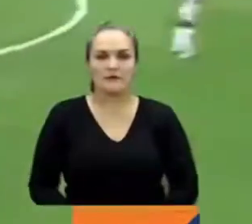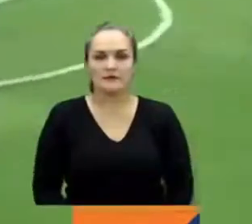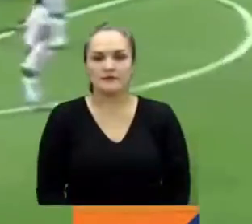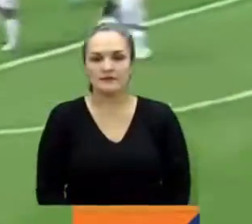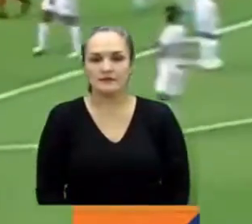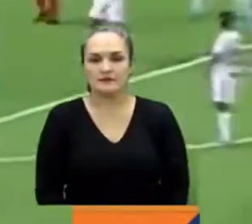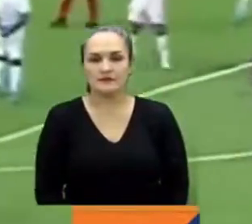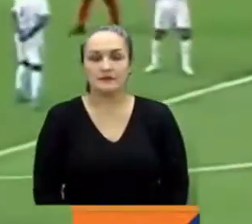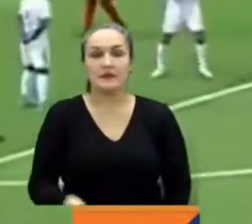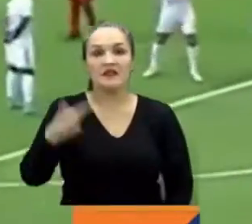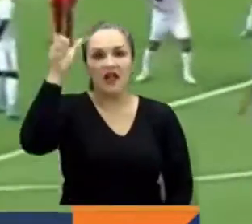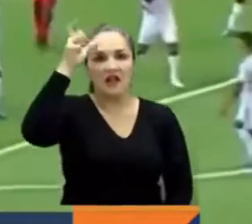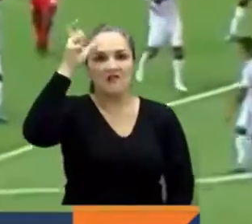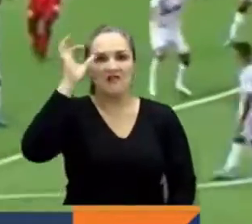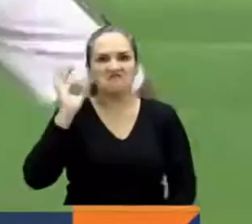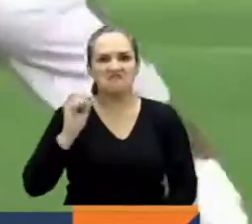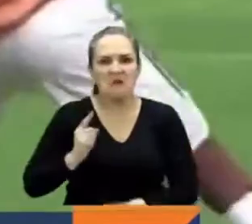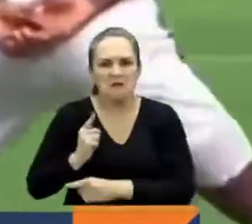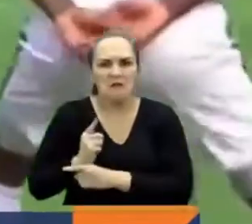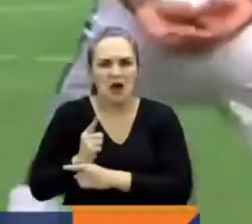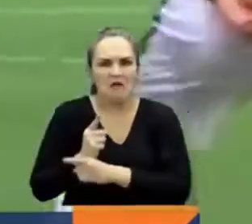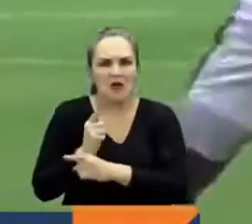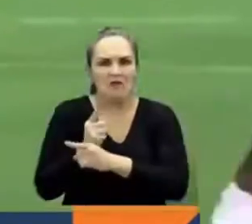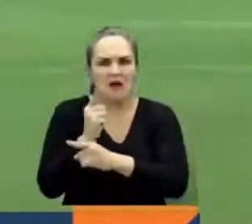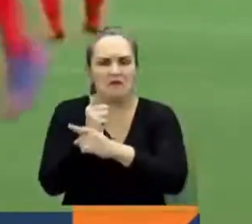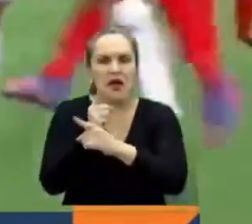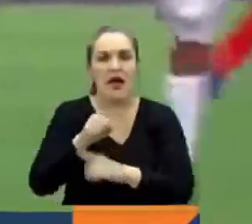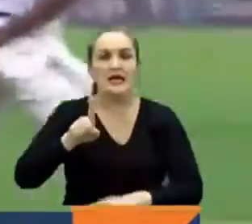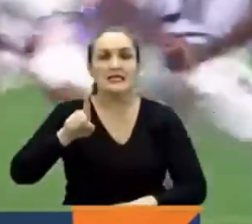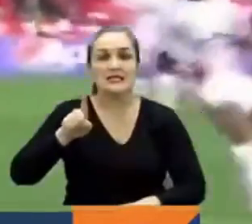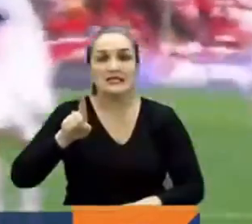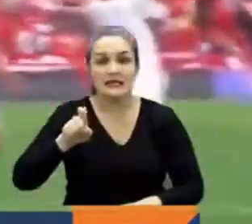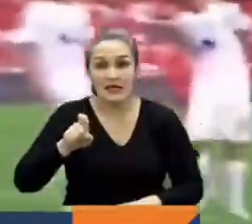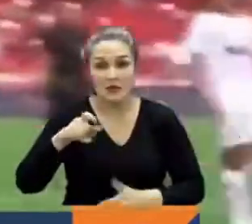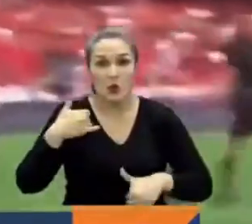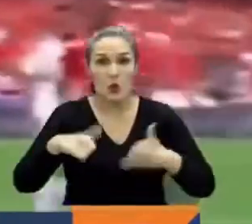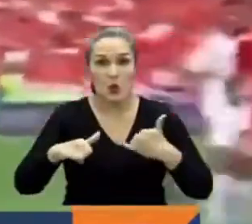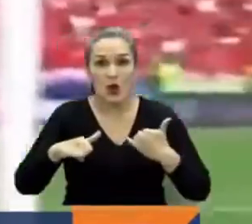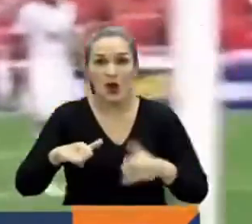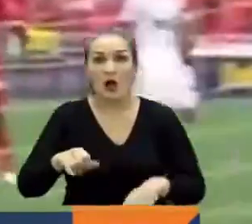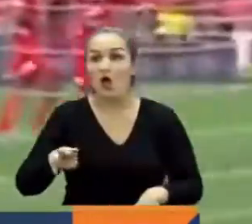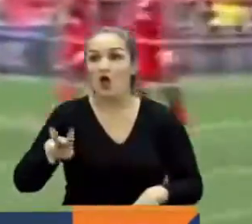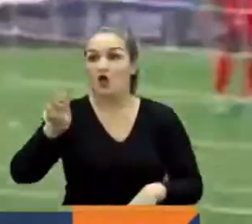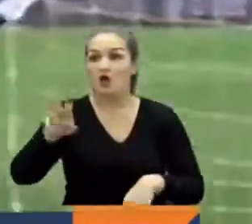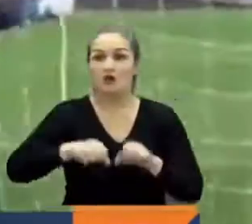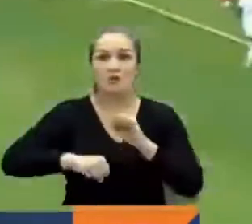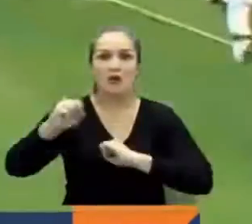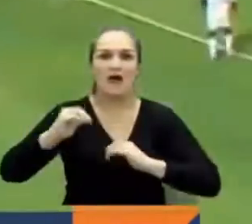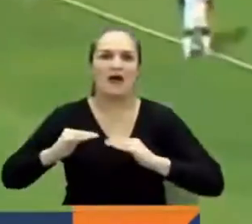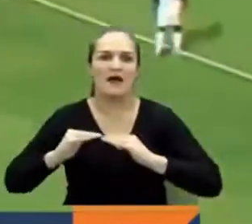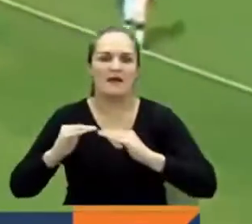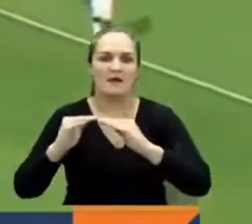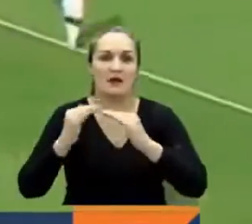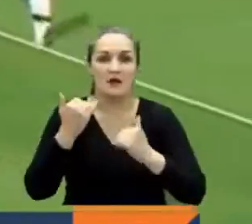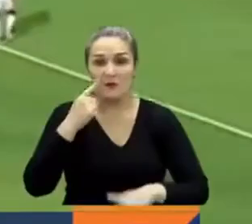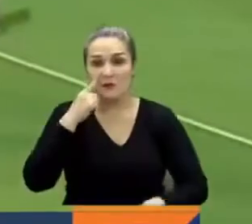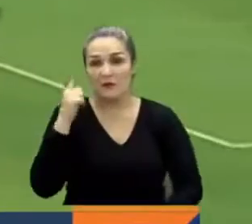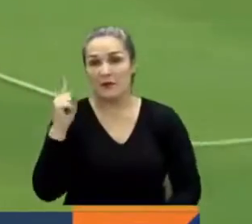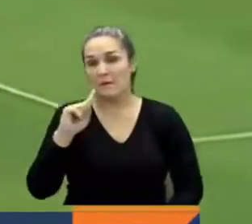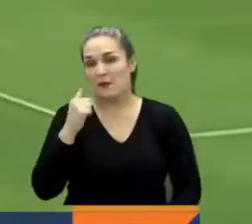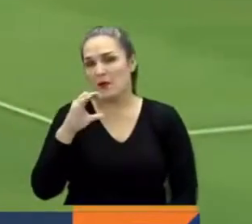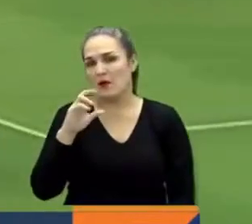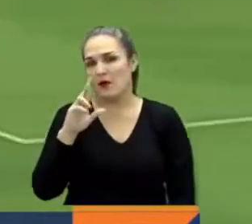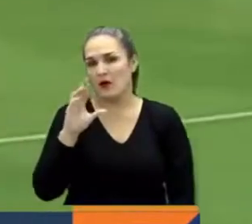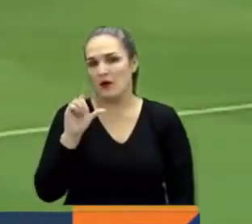América sigue en racha. Seis jugados, dos ganados y ninguno perdido. Hoy venció a Junior con tantos de Carlos Sierra para el primero. El empate fue de